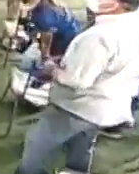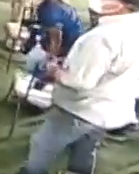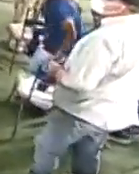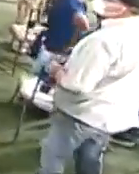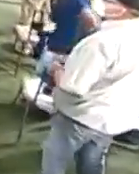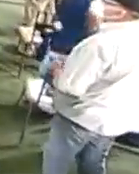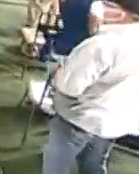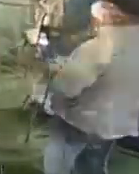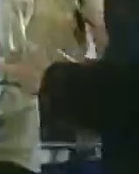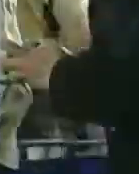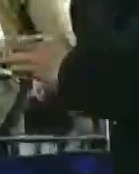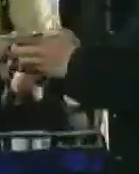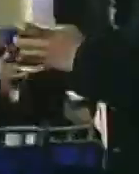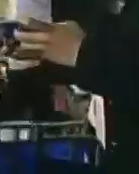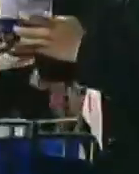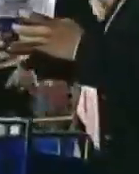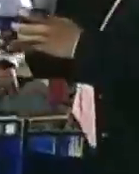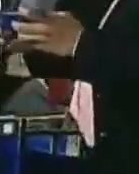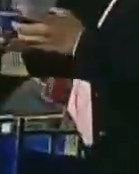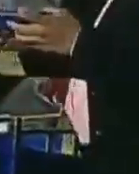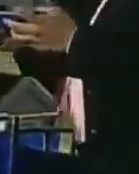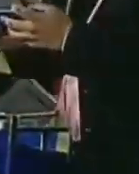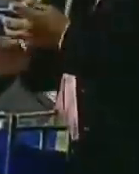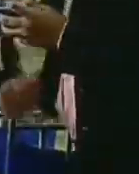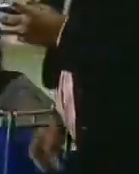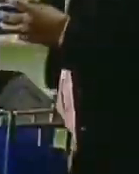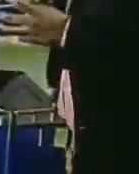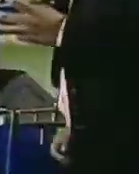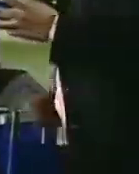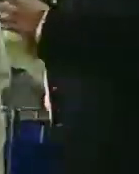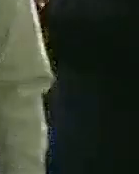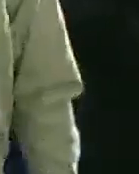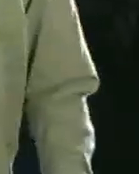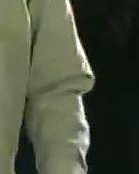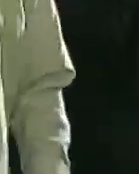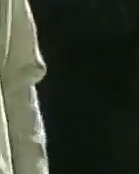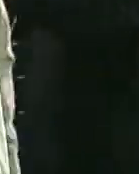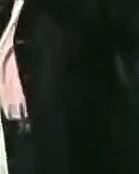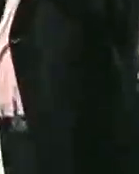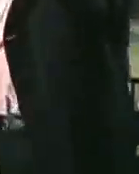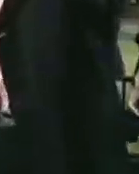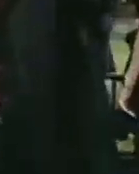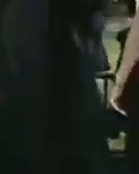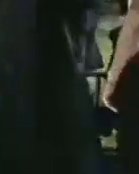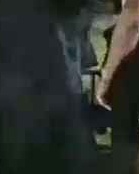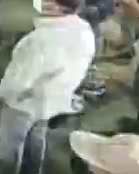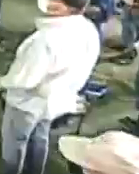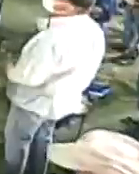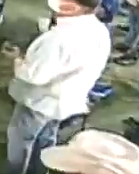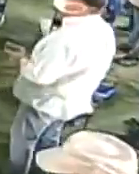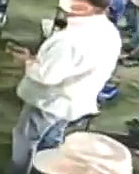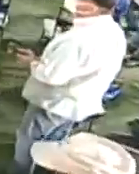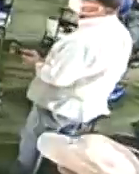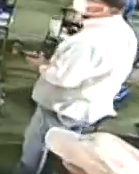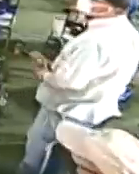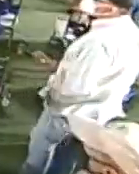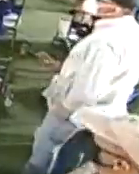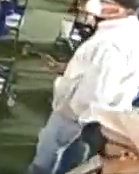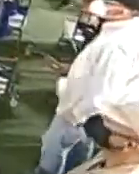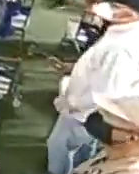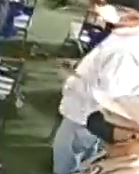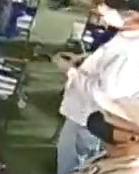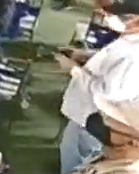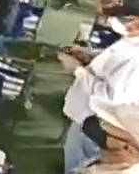climática, también, la creación, del observatorio nacional, de la crisis climática, el presidente,